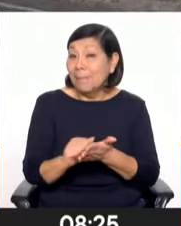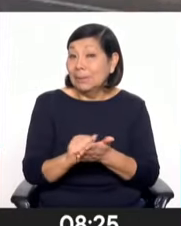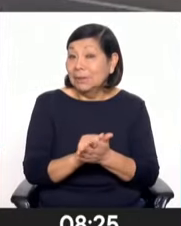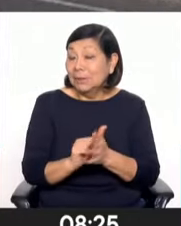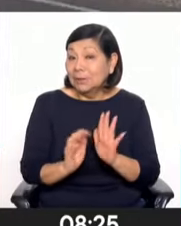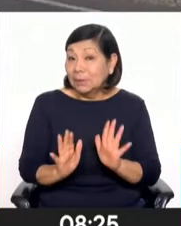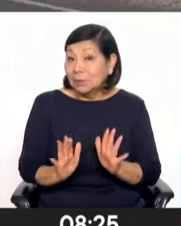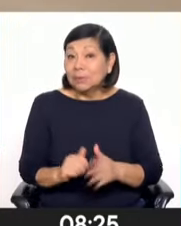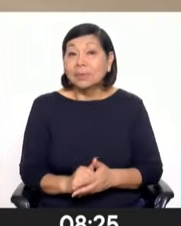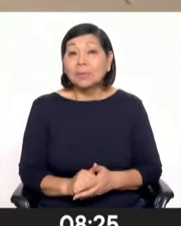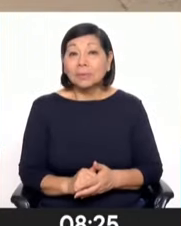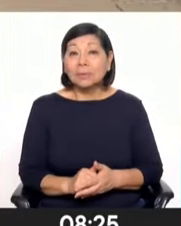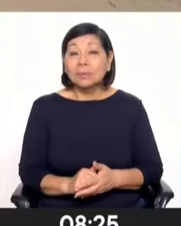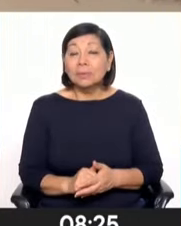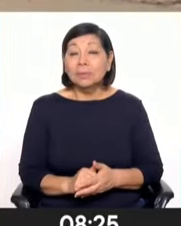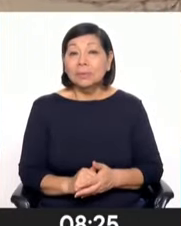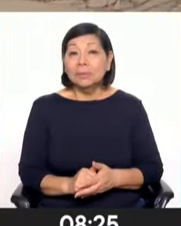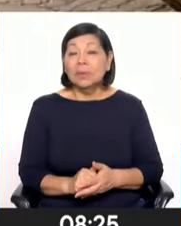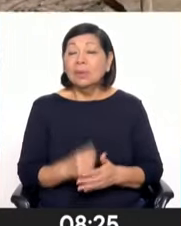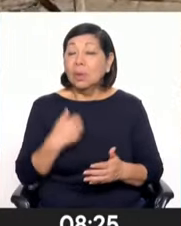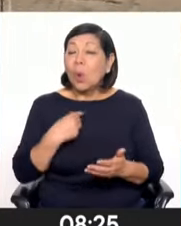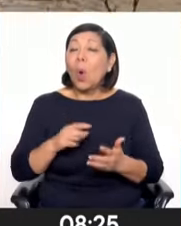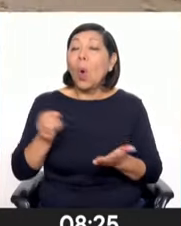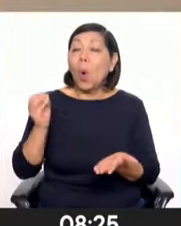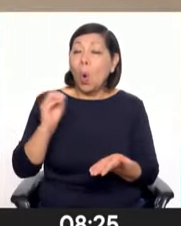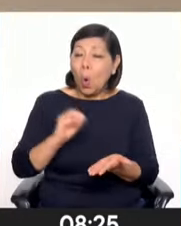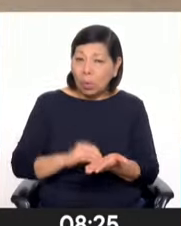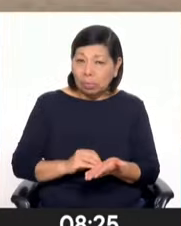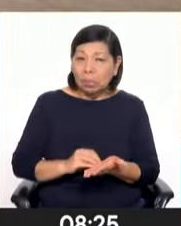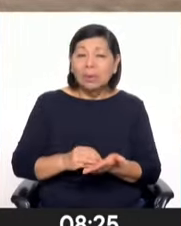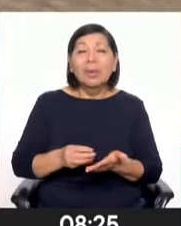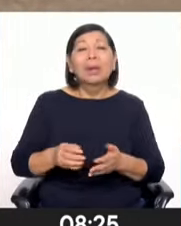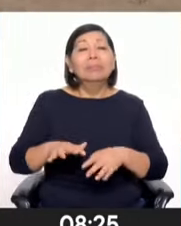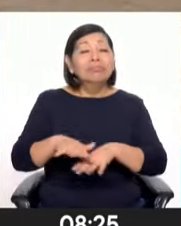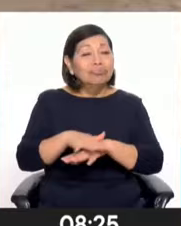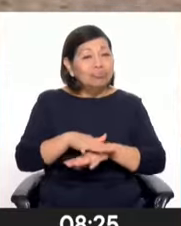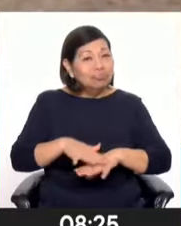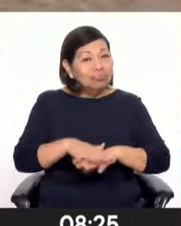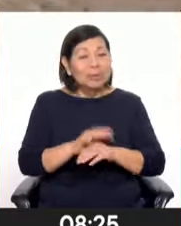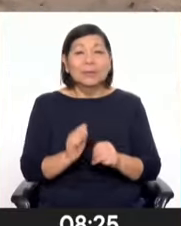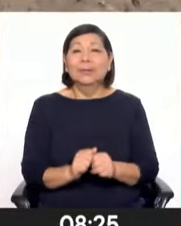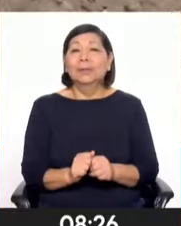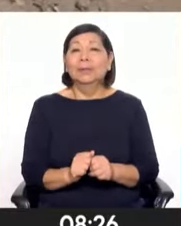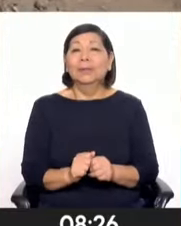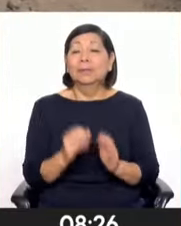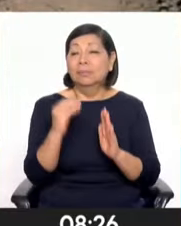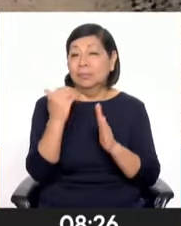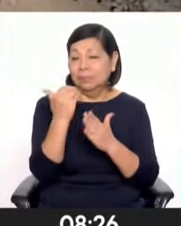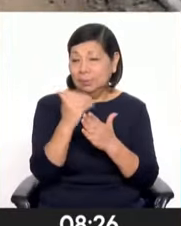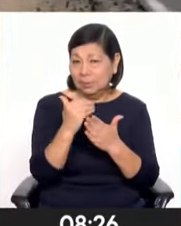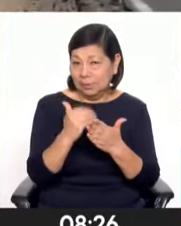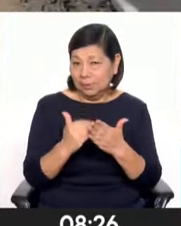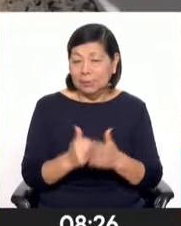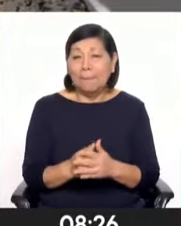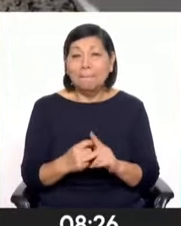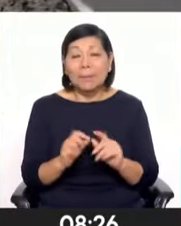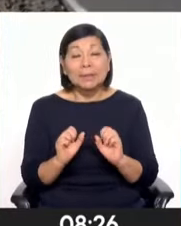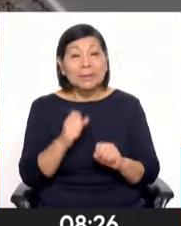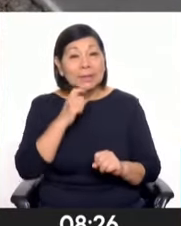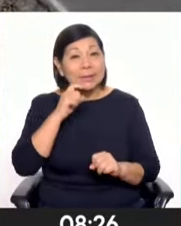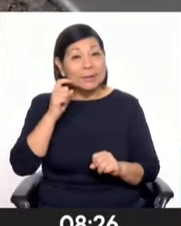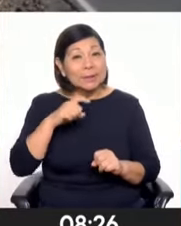voy a empezar a hacer todo lo que es el tema de los puntos geodésicos, que